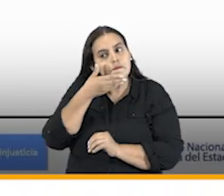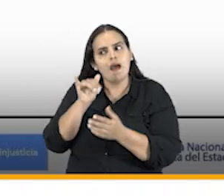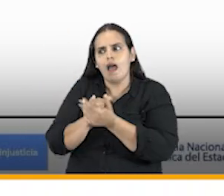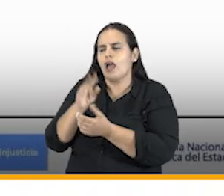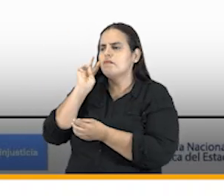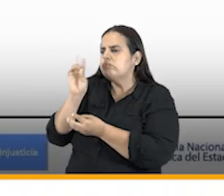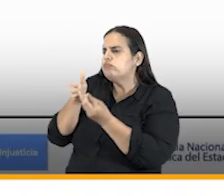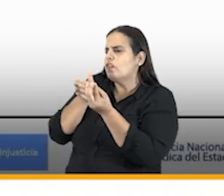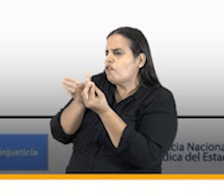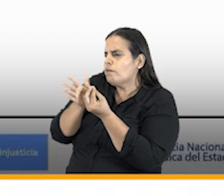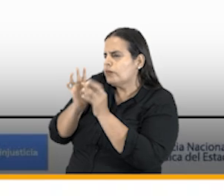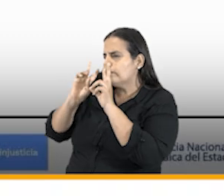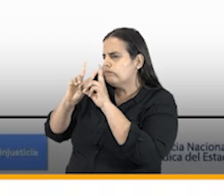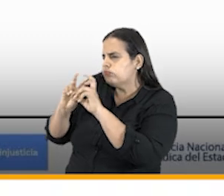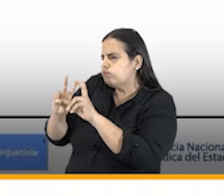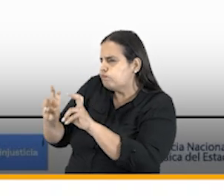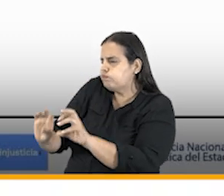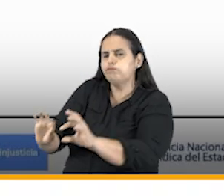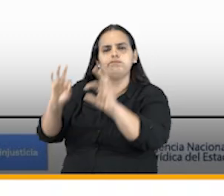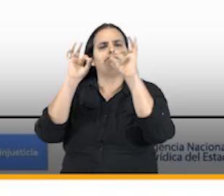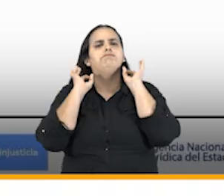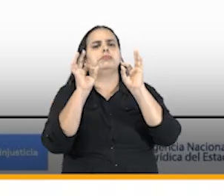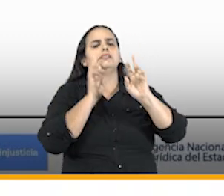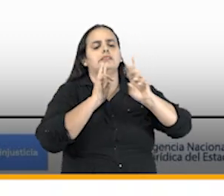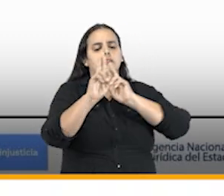evidencia y formulen unas estrategias